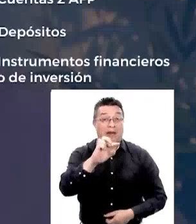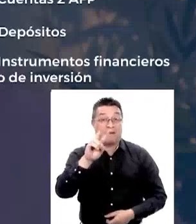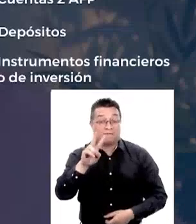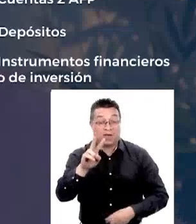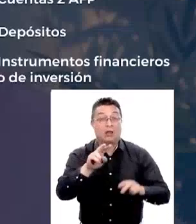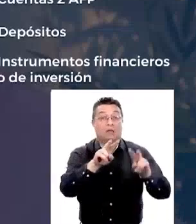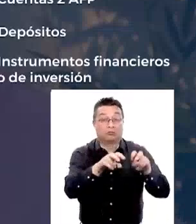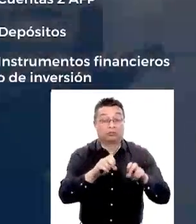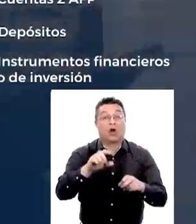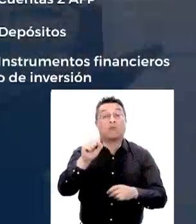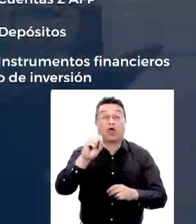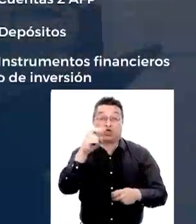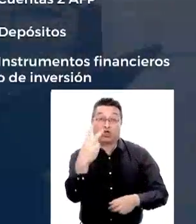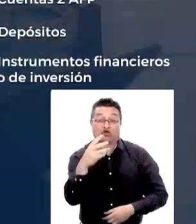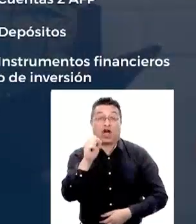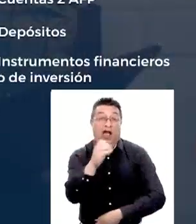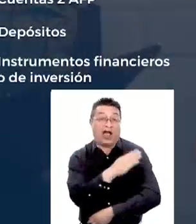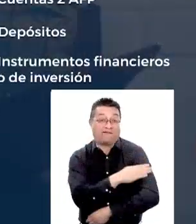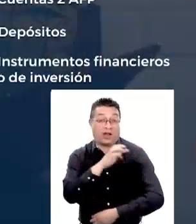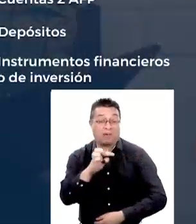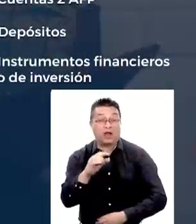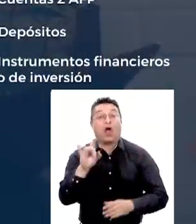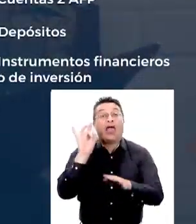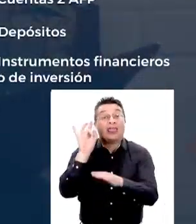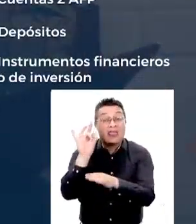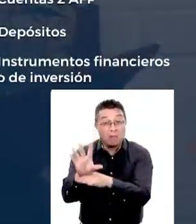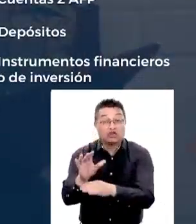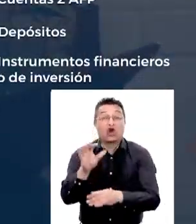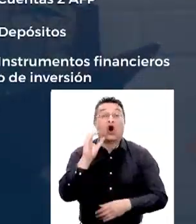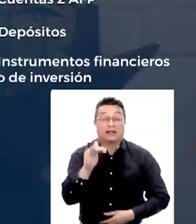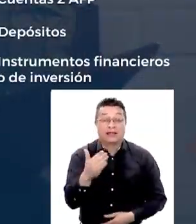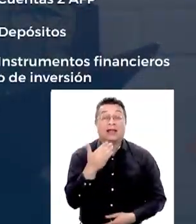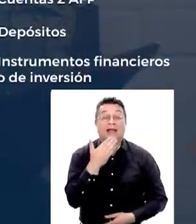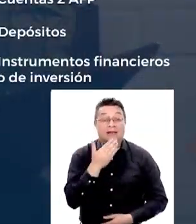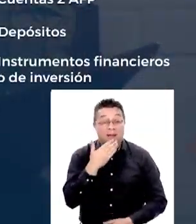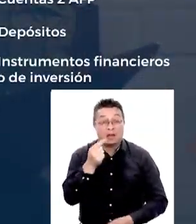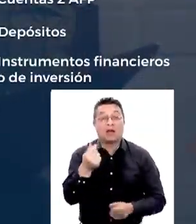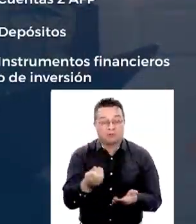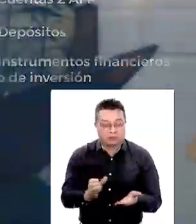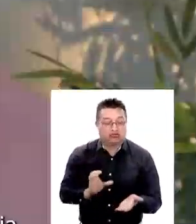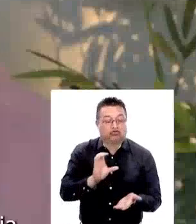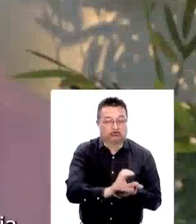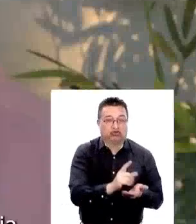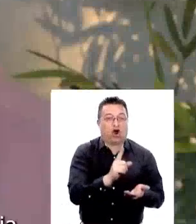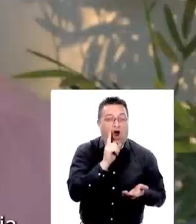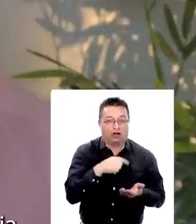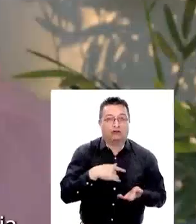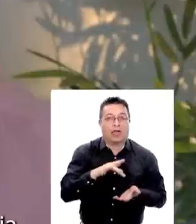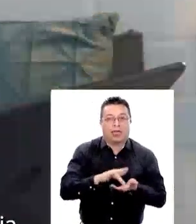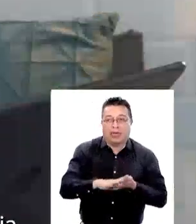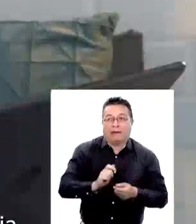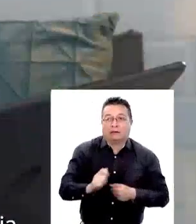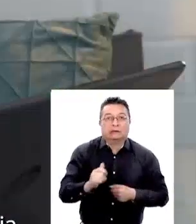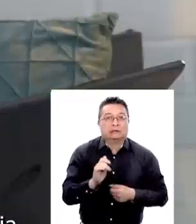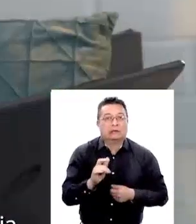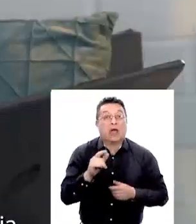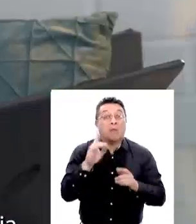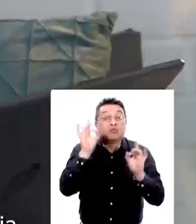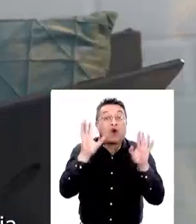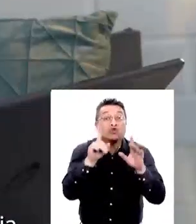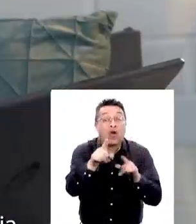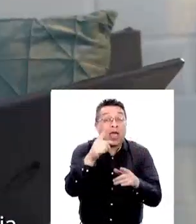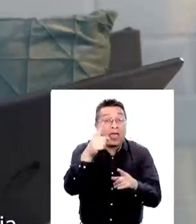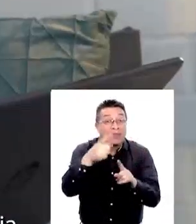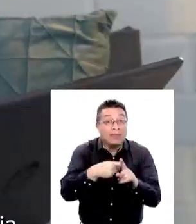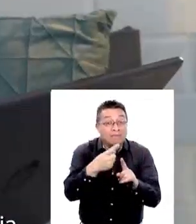cuenta 2 de AFP, depósitos e incluso de inversiones que tenga el deudo. Y si se deben tres meses o